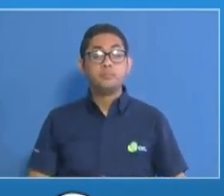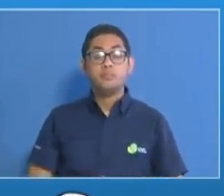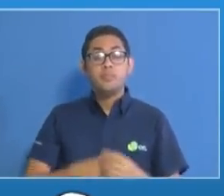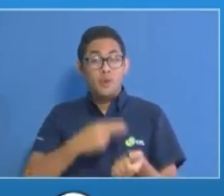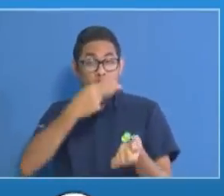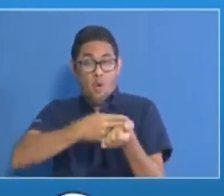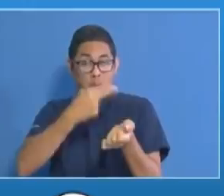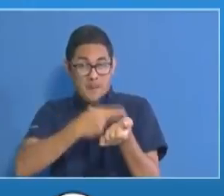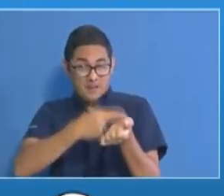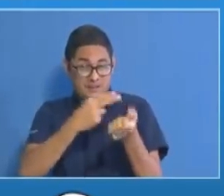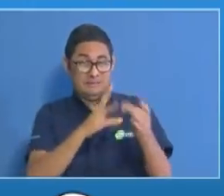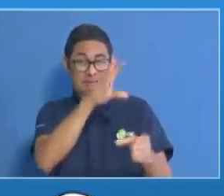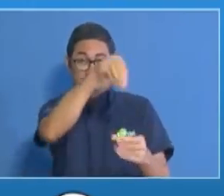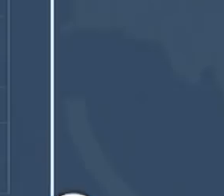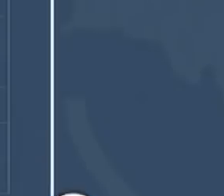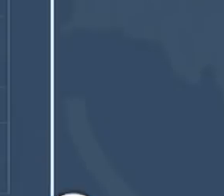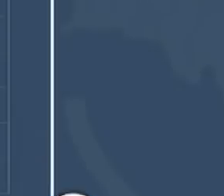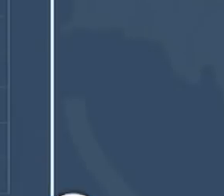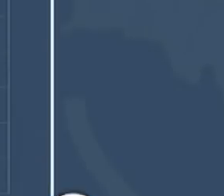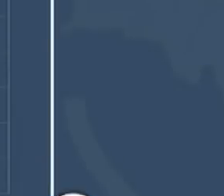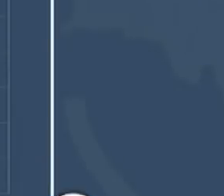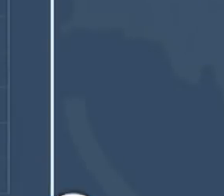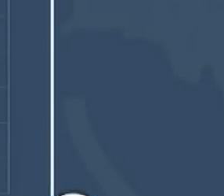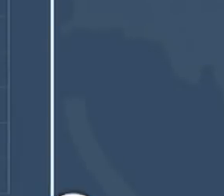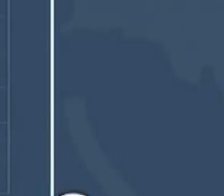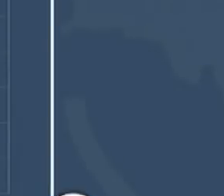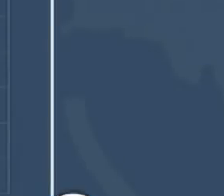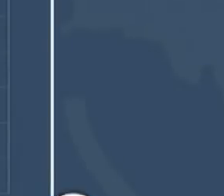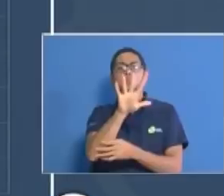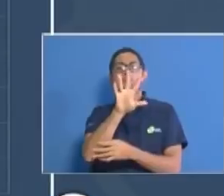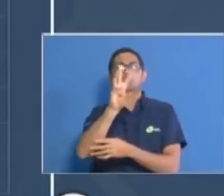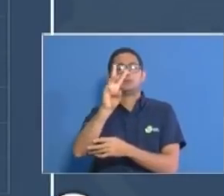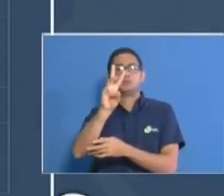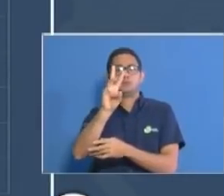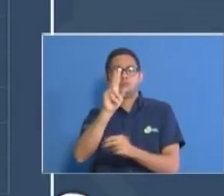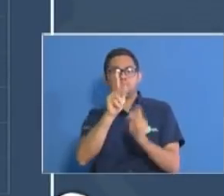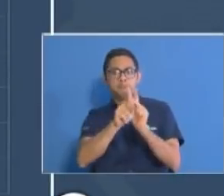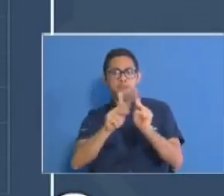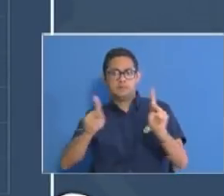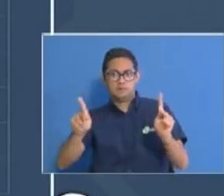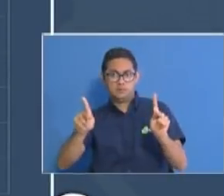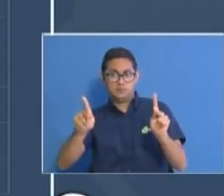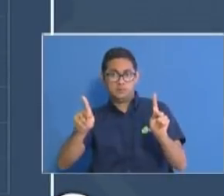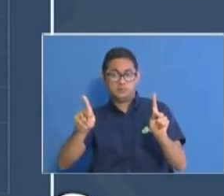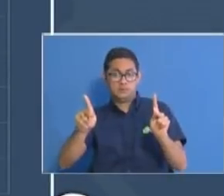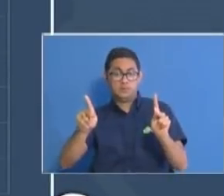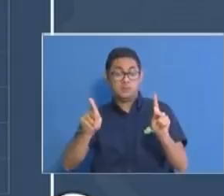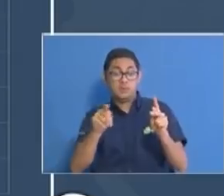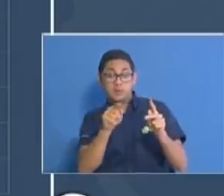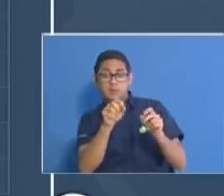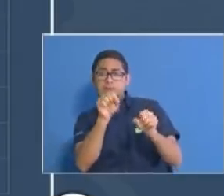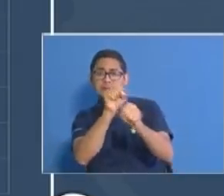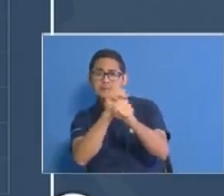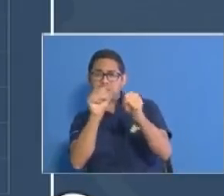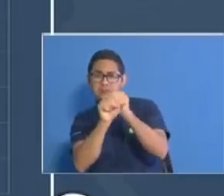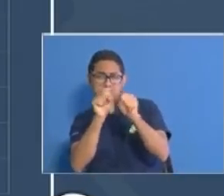Hospitalizados tenemos un total de 356 personas, en sala